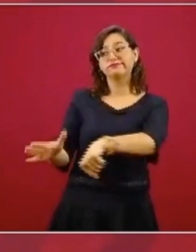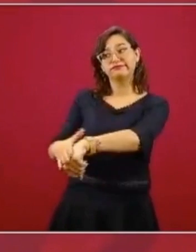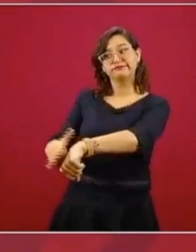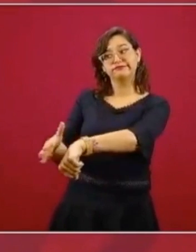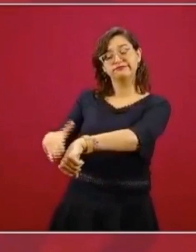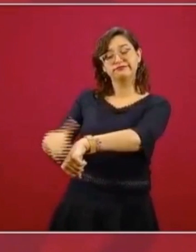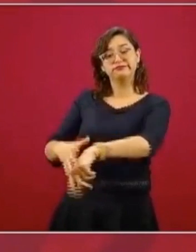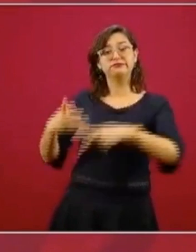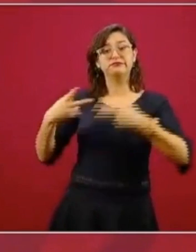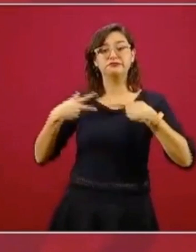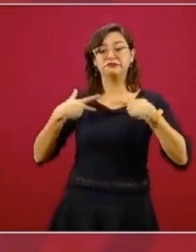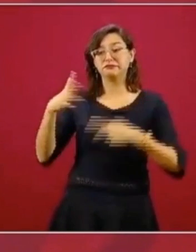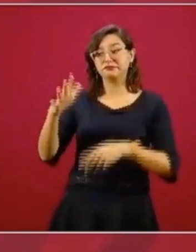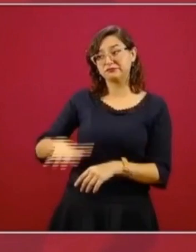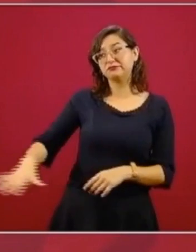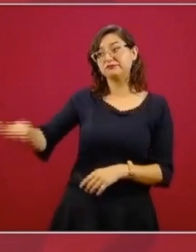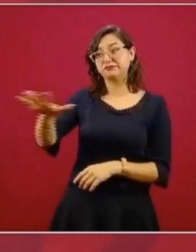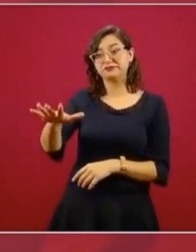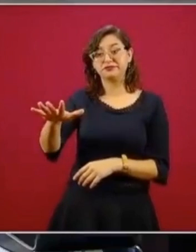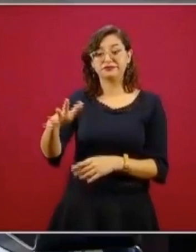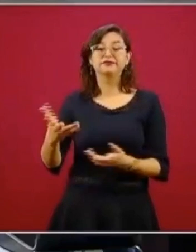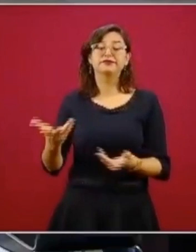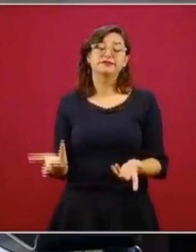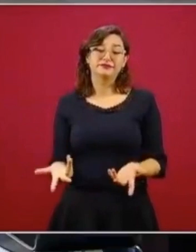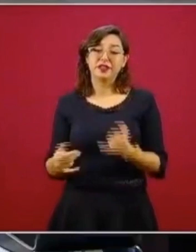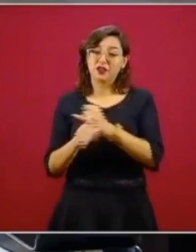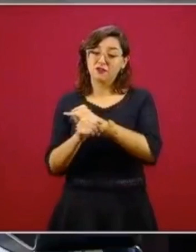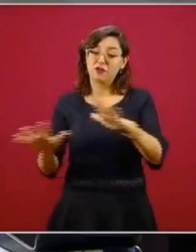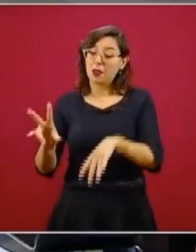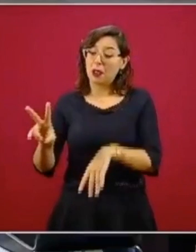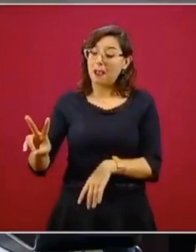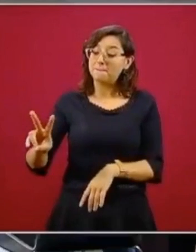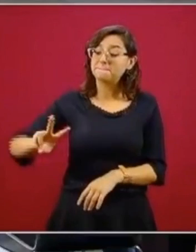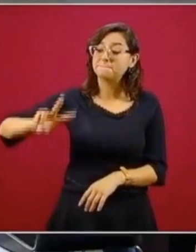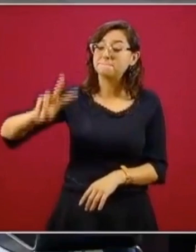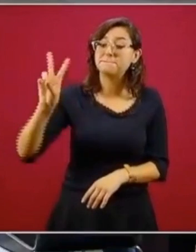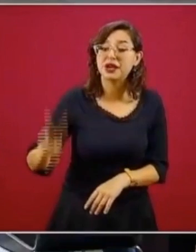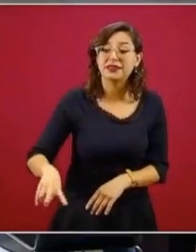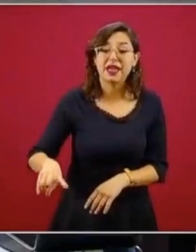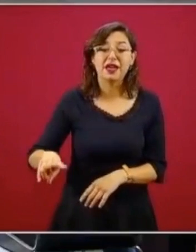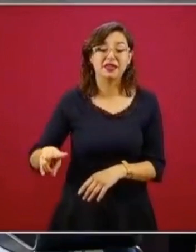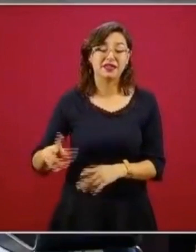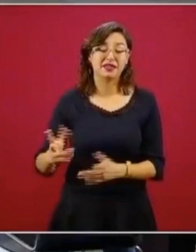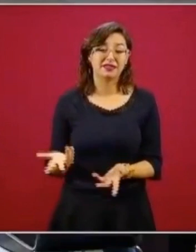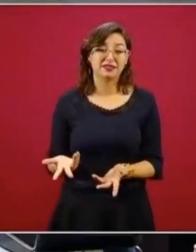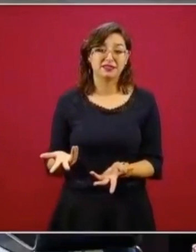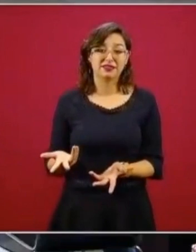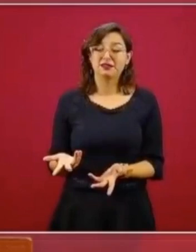existe el derecho del pueblo a la información.